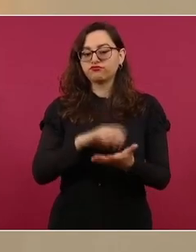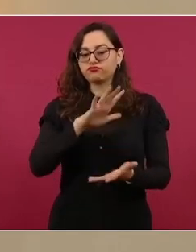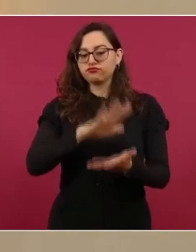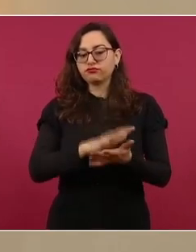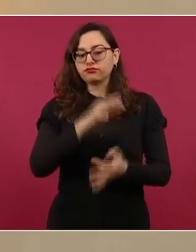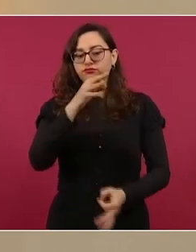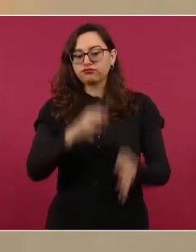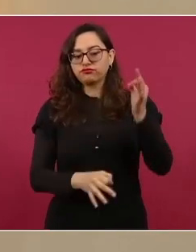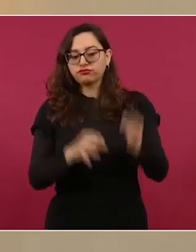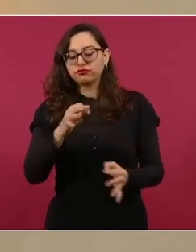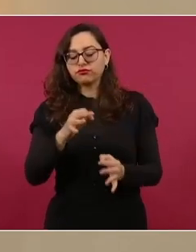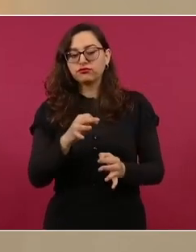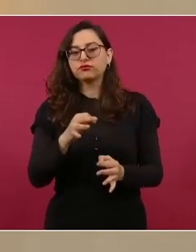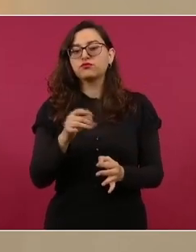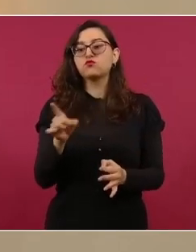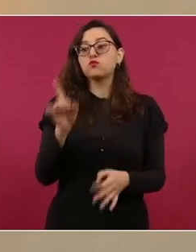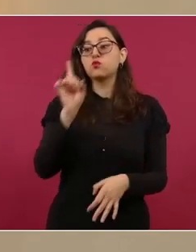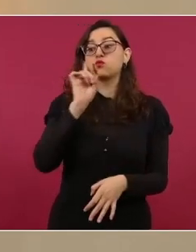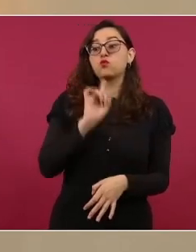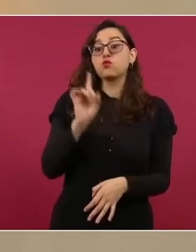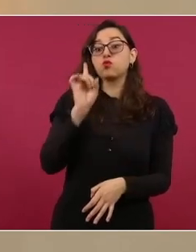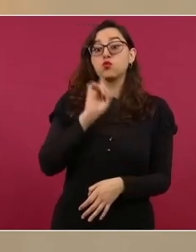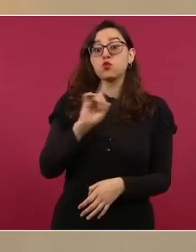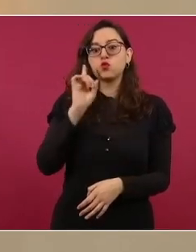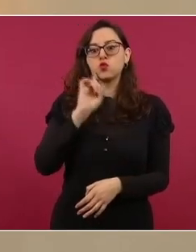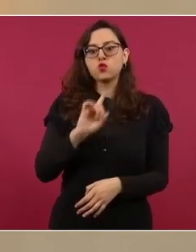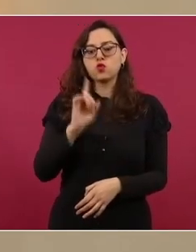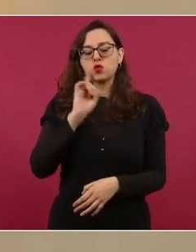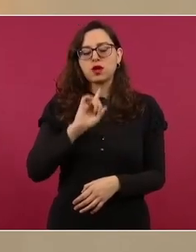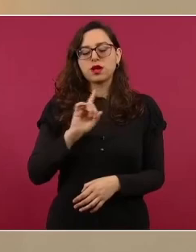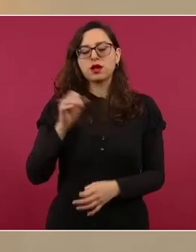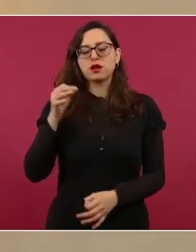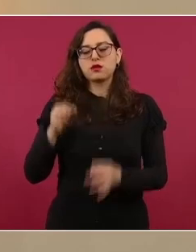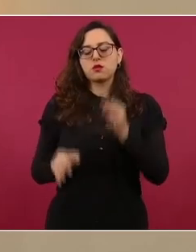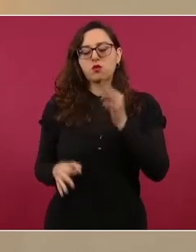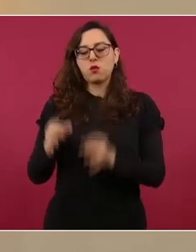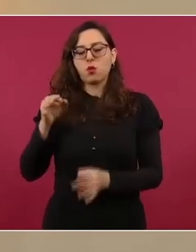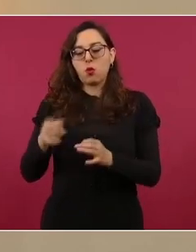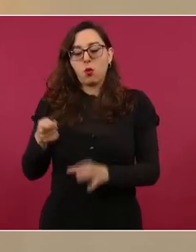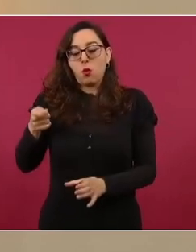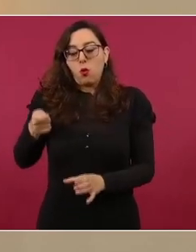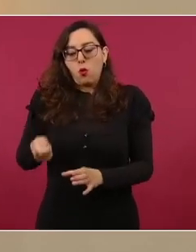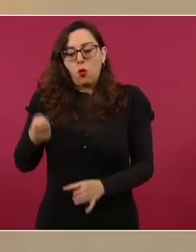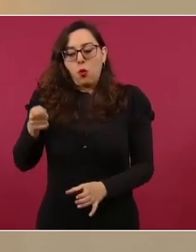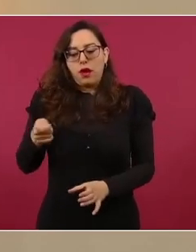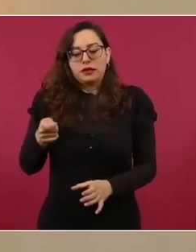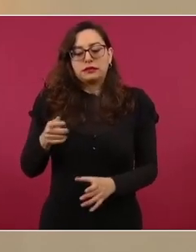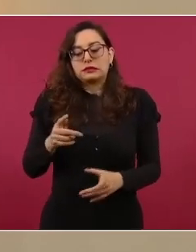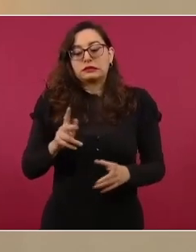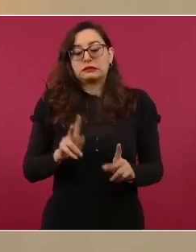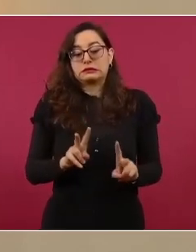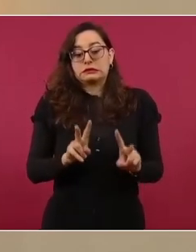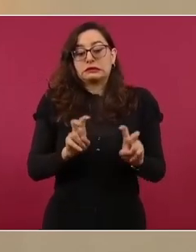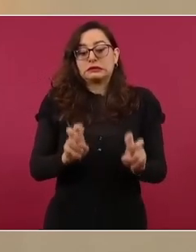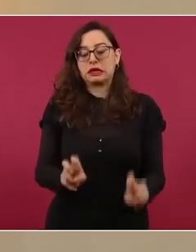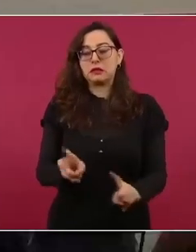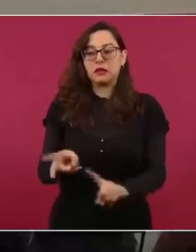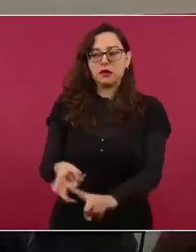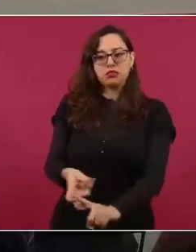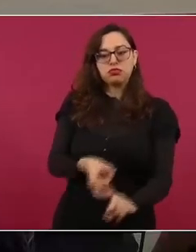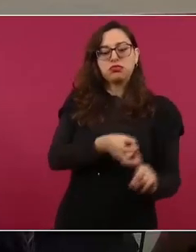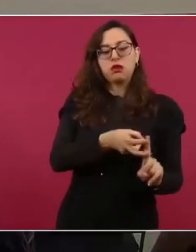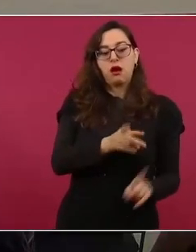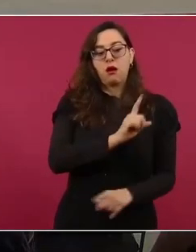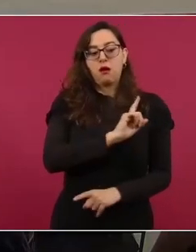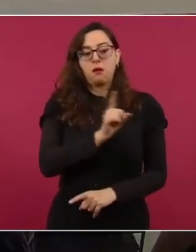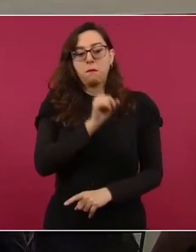jueza pretendía que el Ministerio Público señalara pena para otro delito, no para el delito de desaparición forzada,